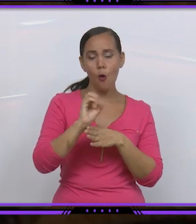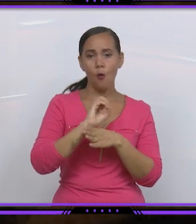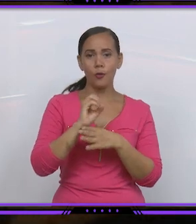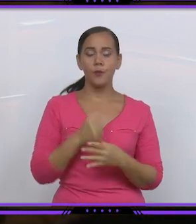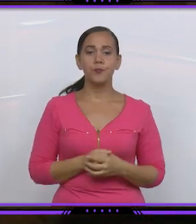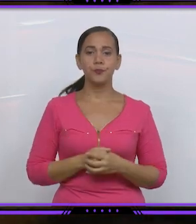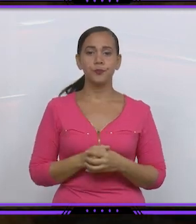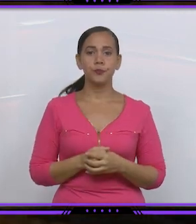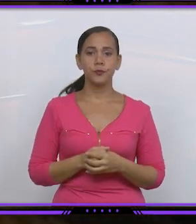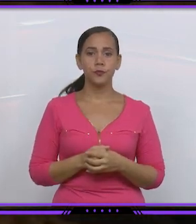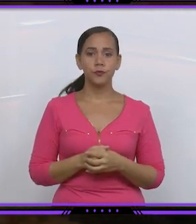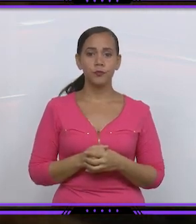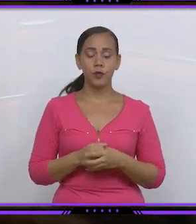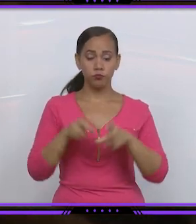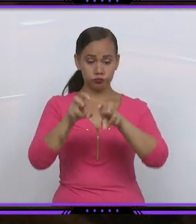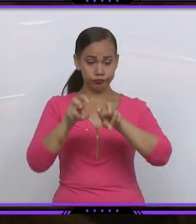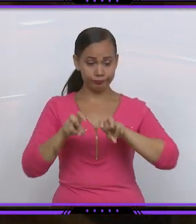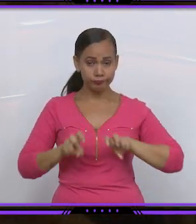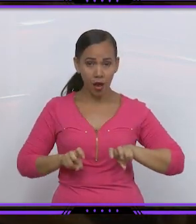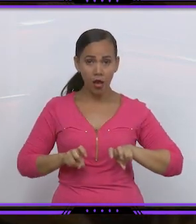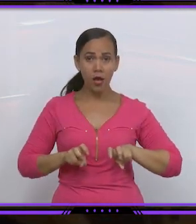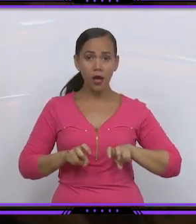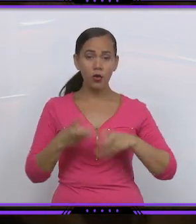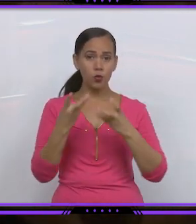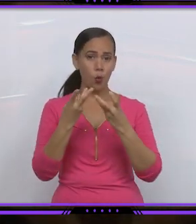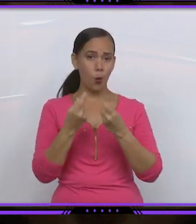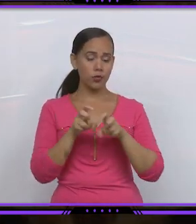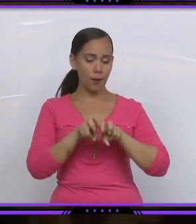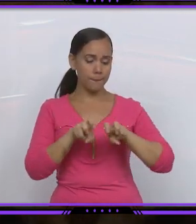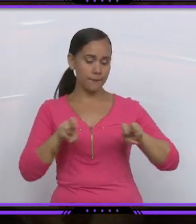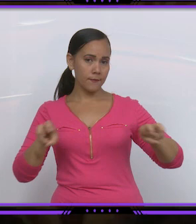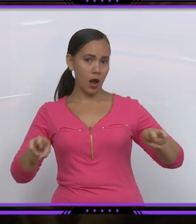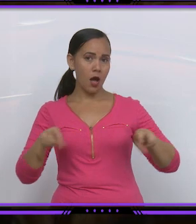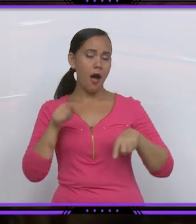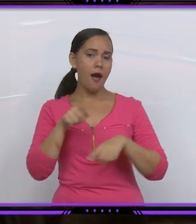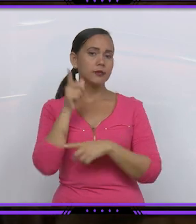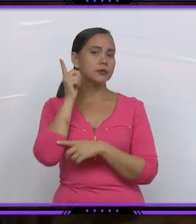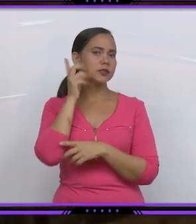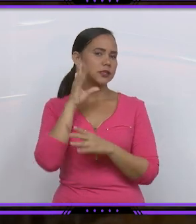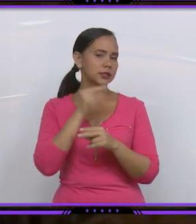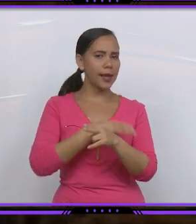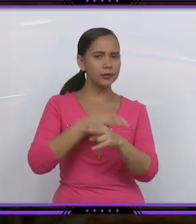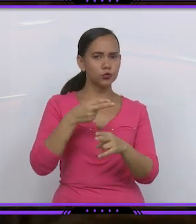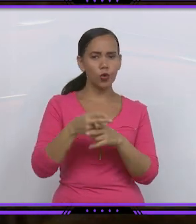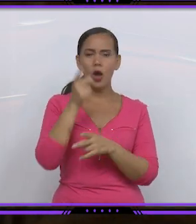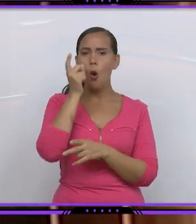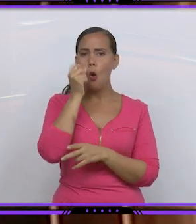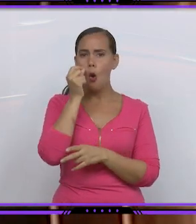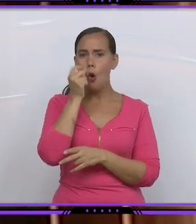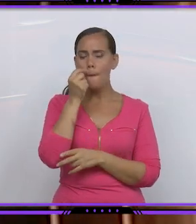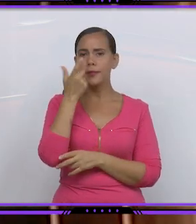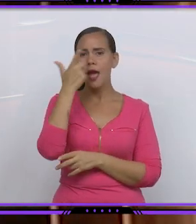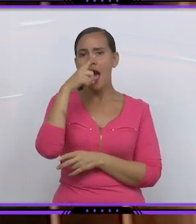la fila 6 en su primer asiento donde cuentan se sentaba un asiático y escuchaba de manera perfecta el sonido de las obras